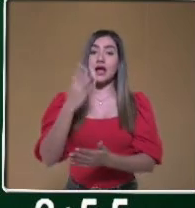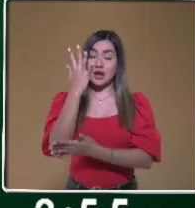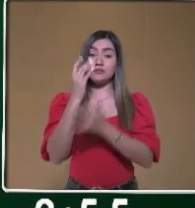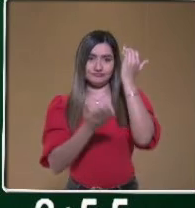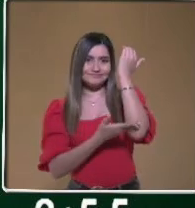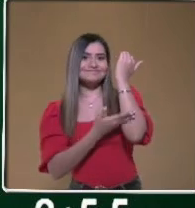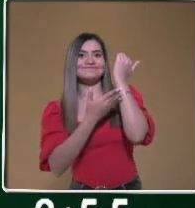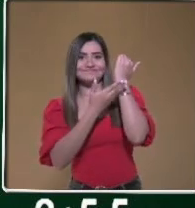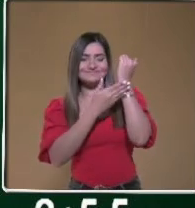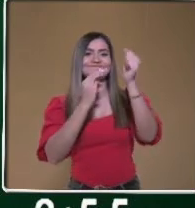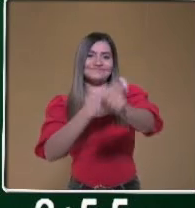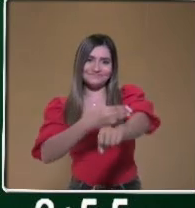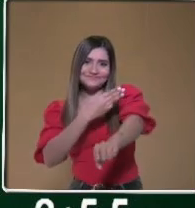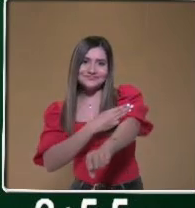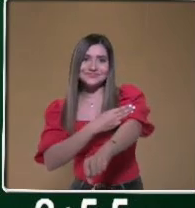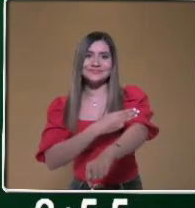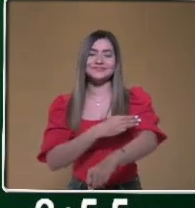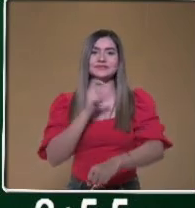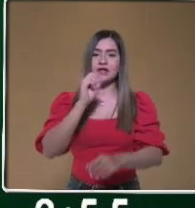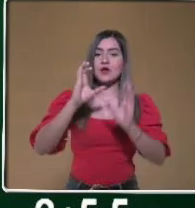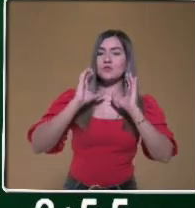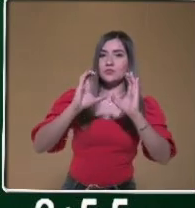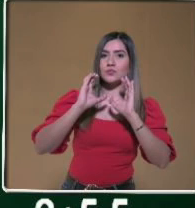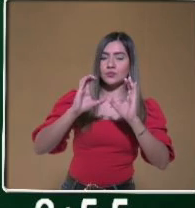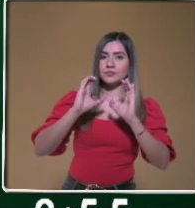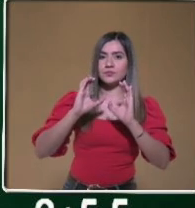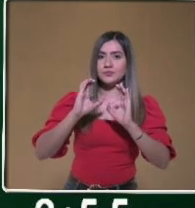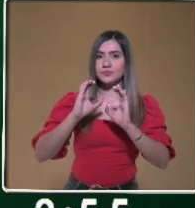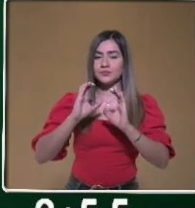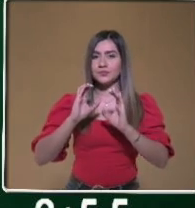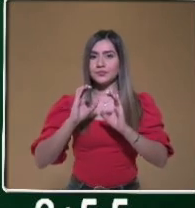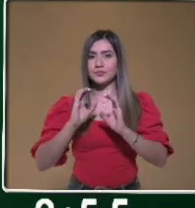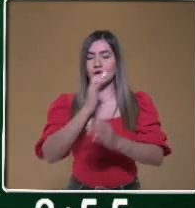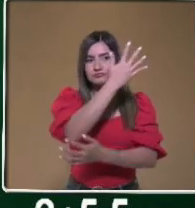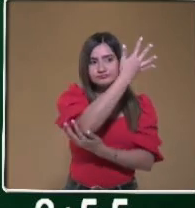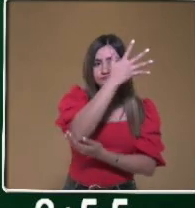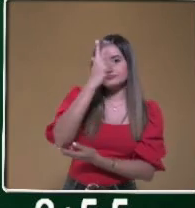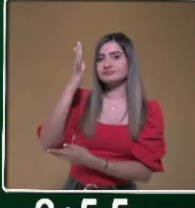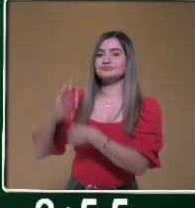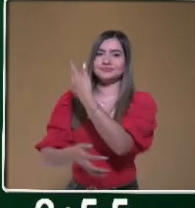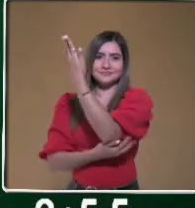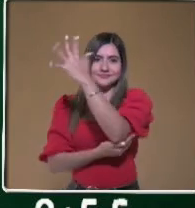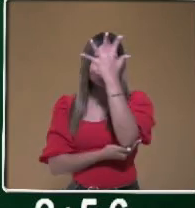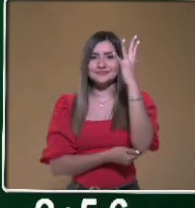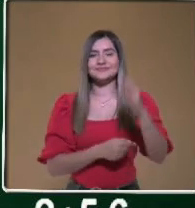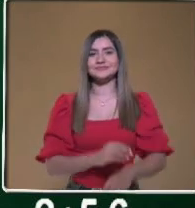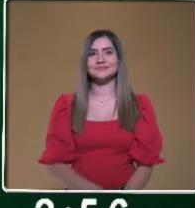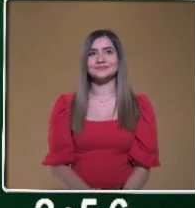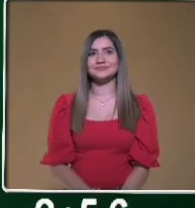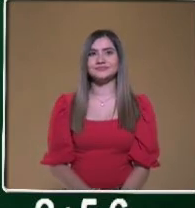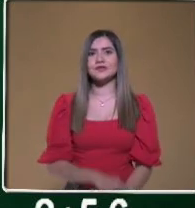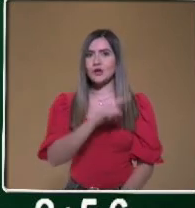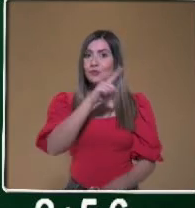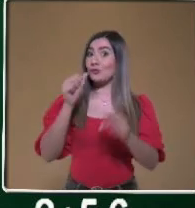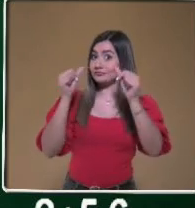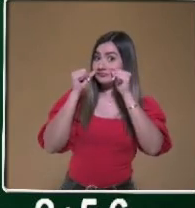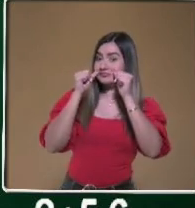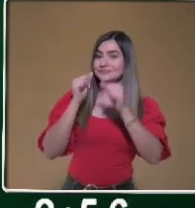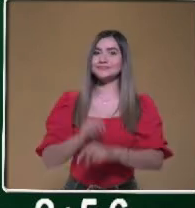y acciones para la conservación de lo que son los bosques. Ahora, ¿pusiste atención?